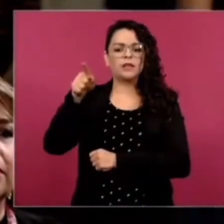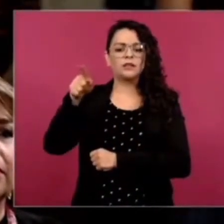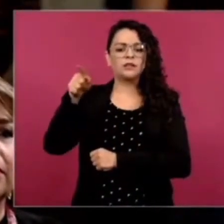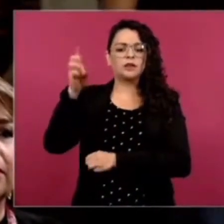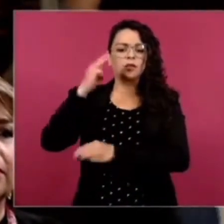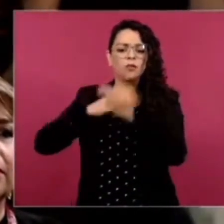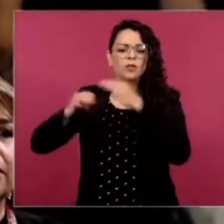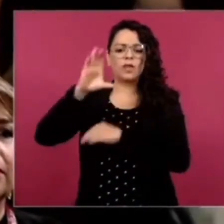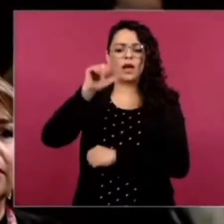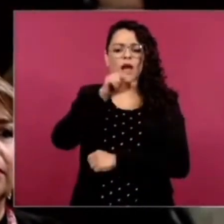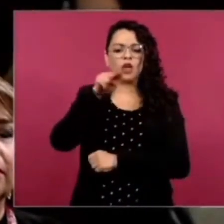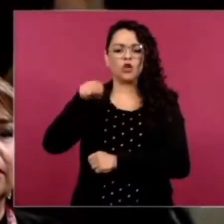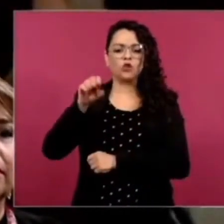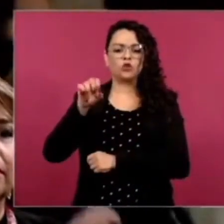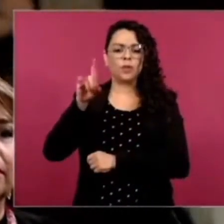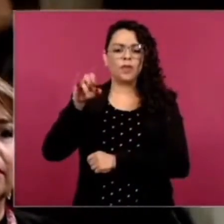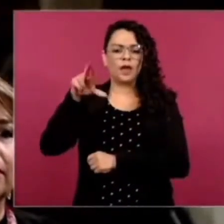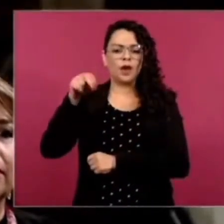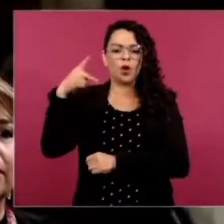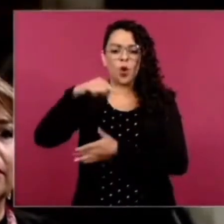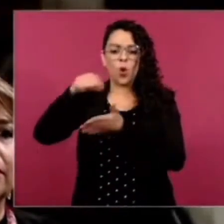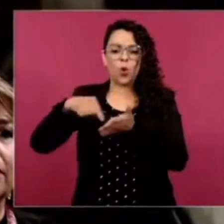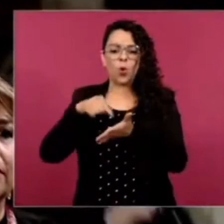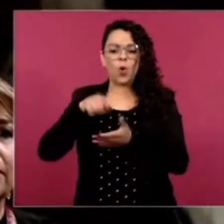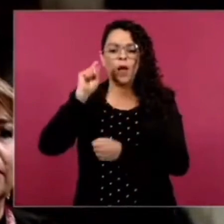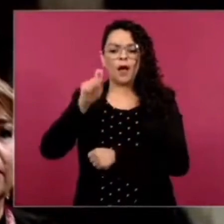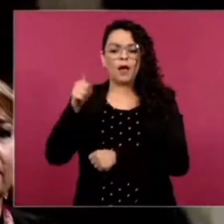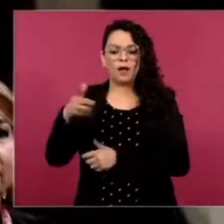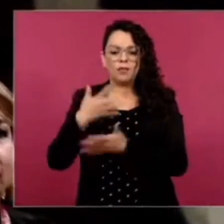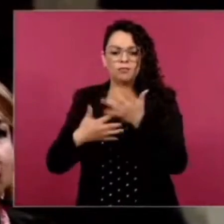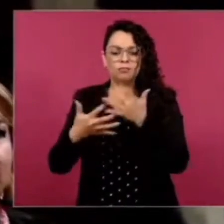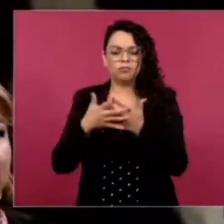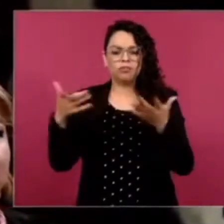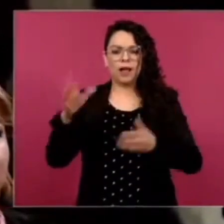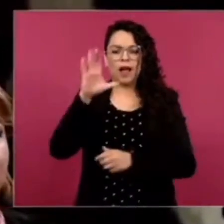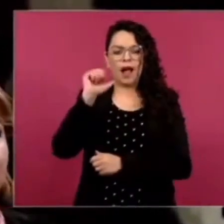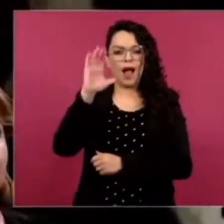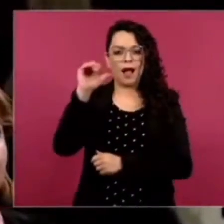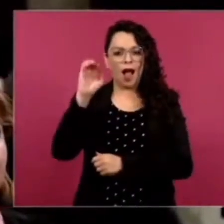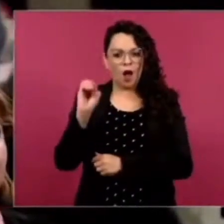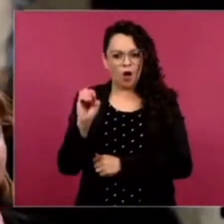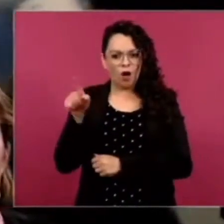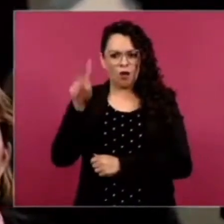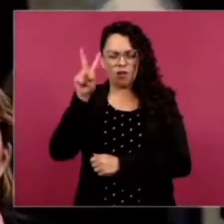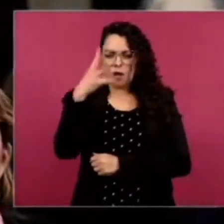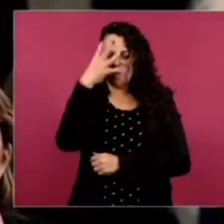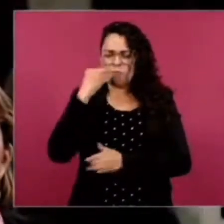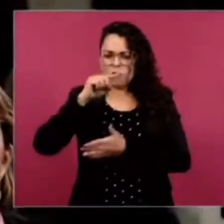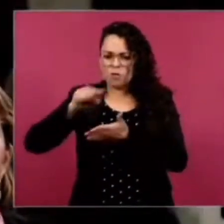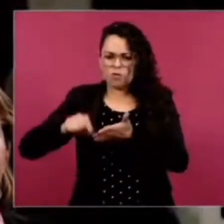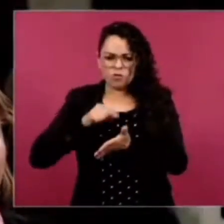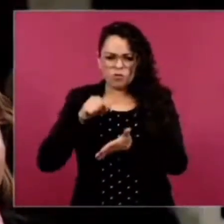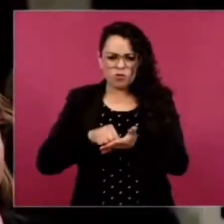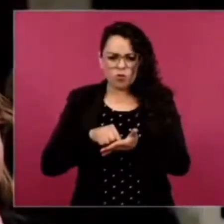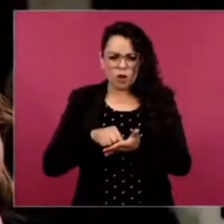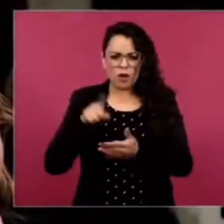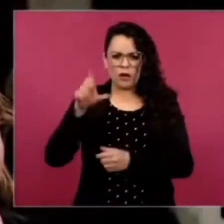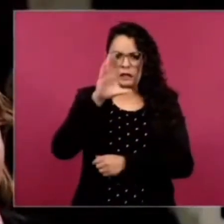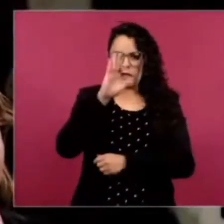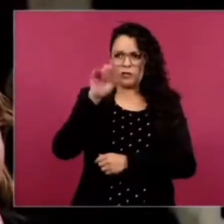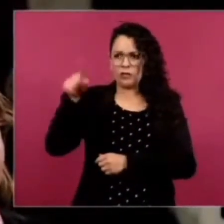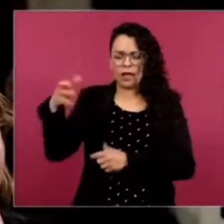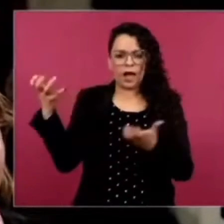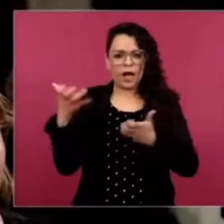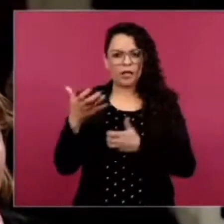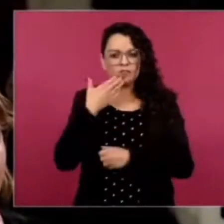específicamente de El Cacao. Está muy bonita la presa, es impresionante el trabajo de la Comisión Federal de Electricidad,